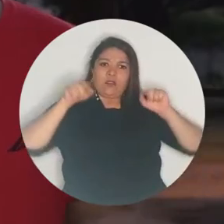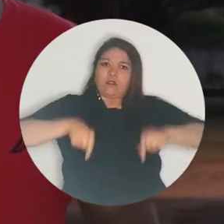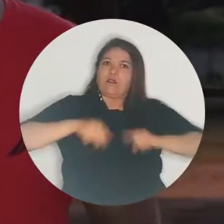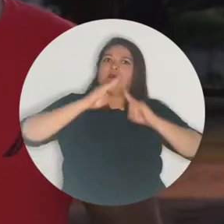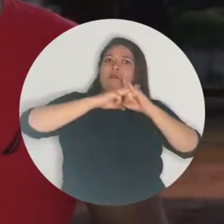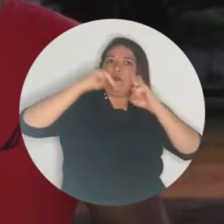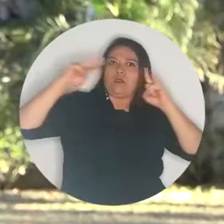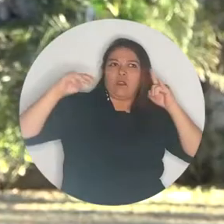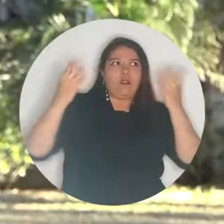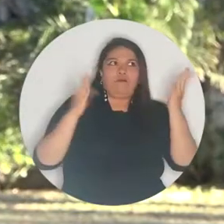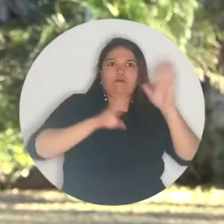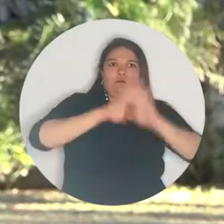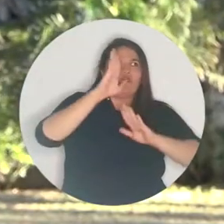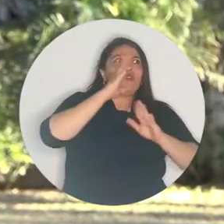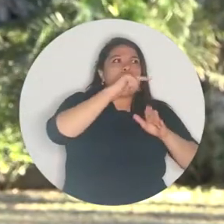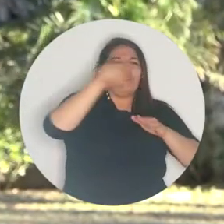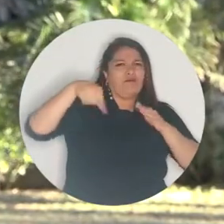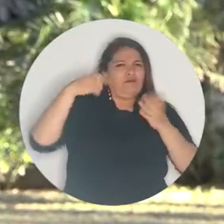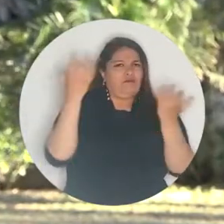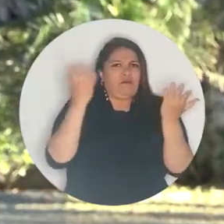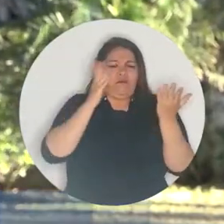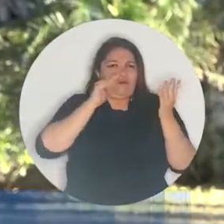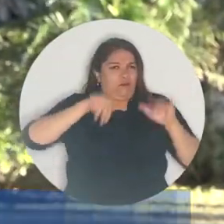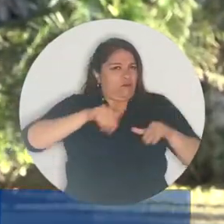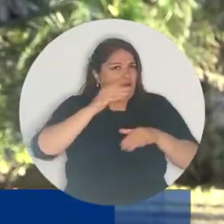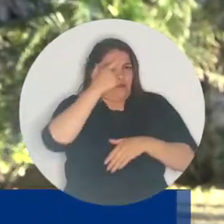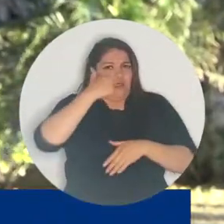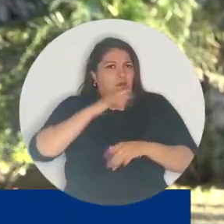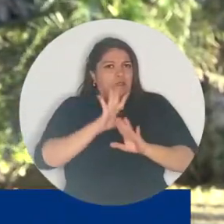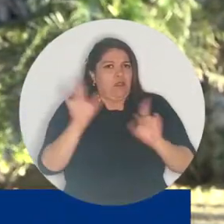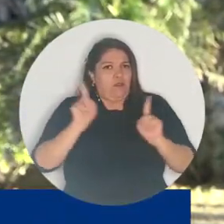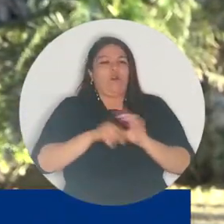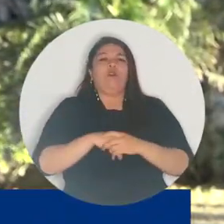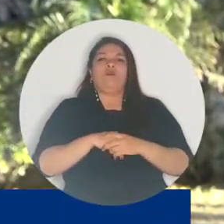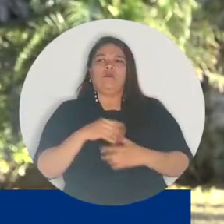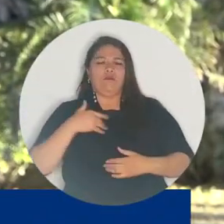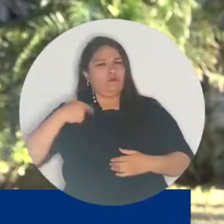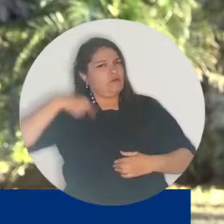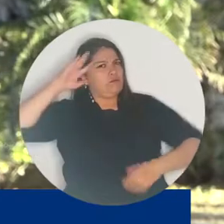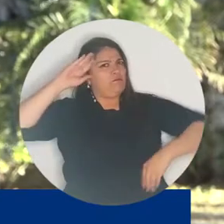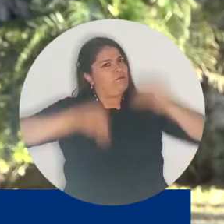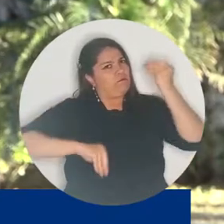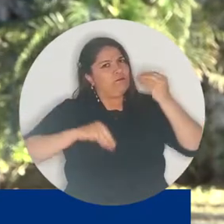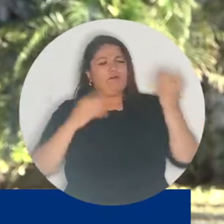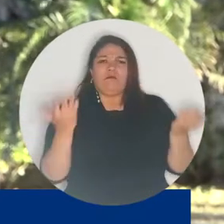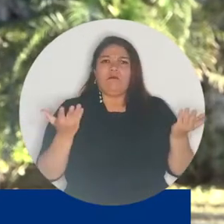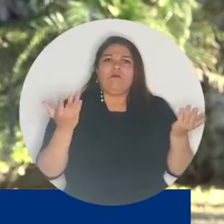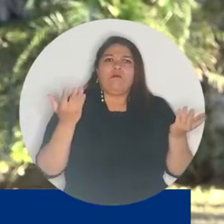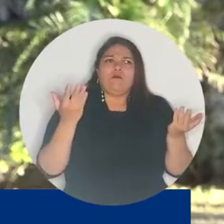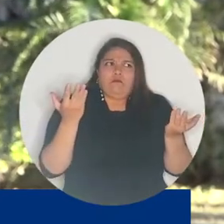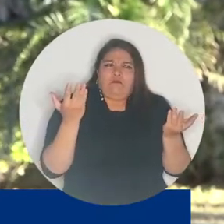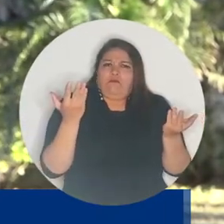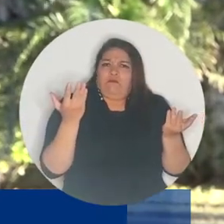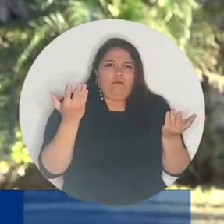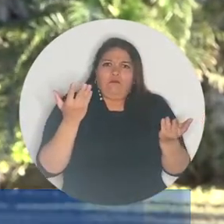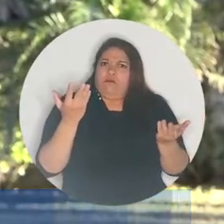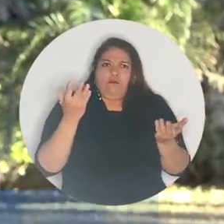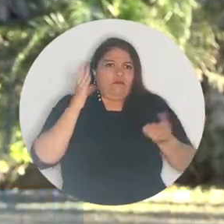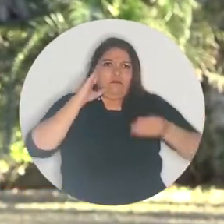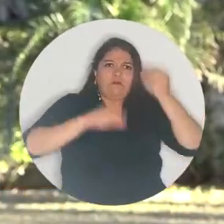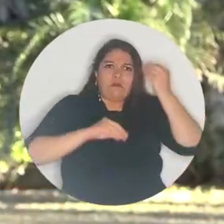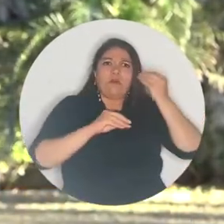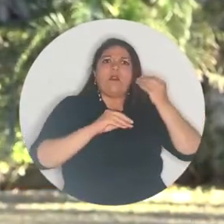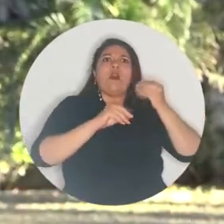mucho menos de la región. El día de hoy me encuentro bastante indignada por todos los procesos que se están viviendo por fuera de la universidad,